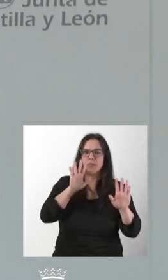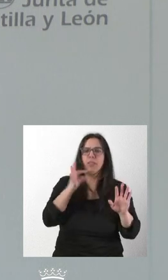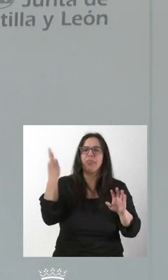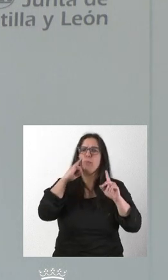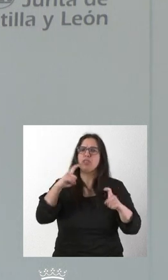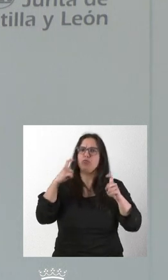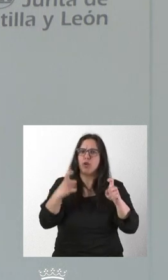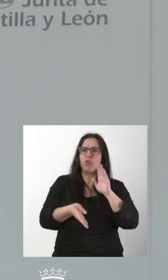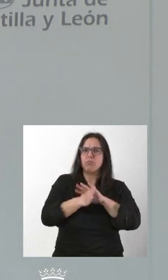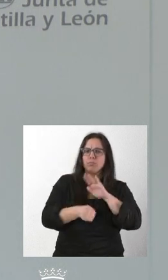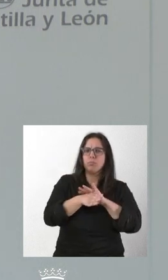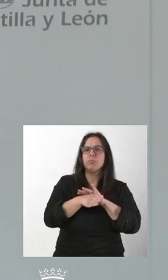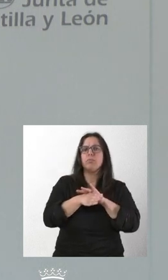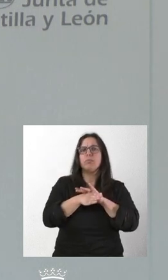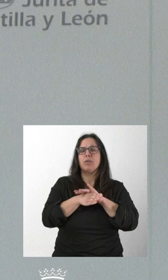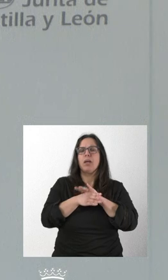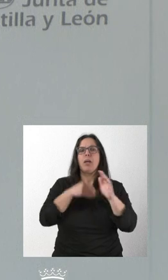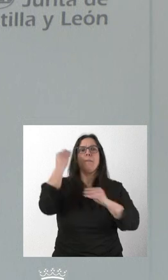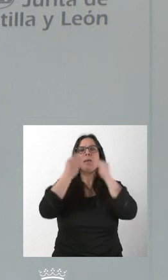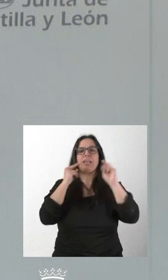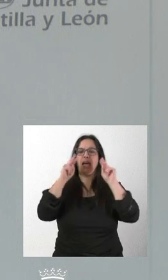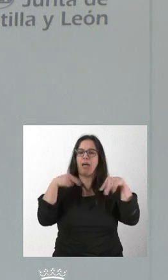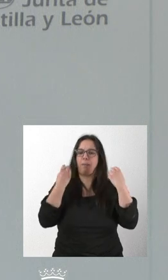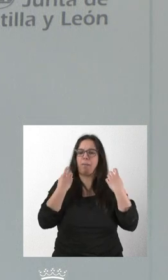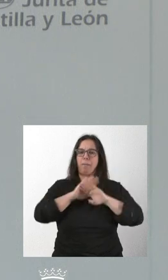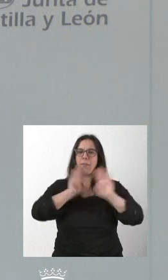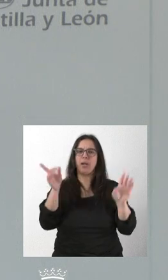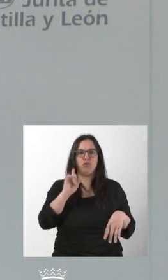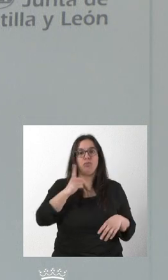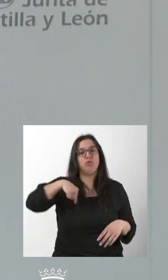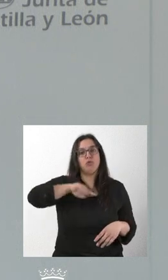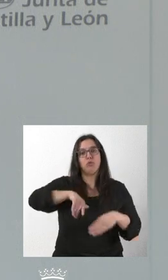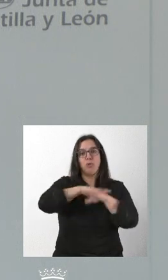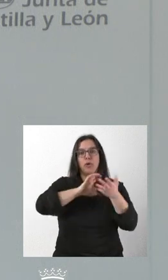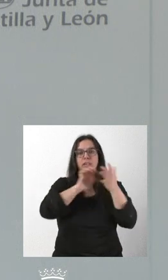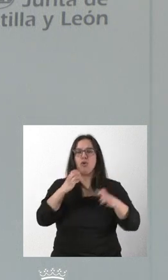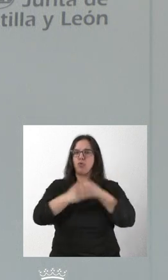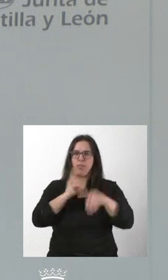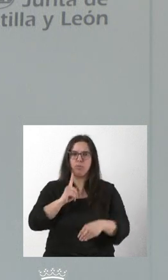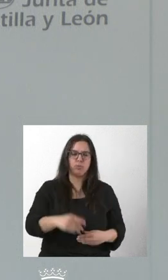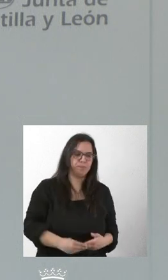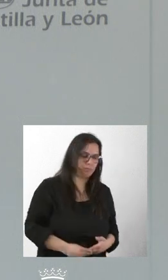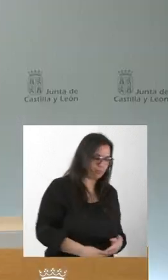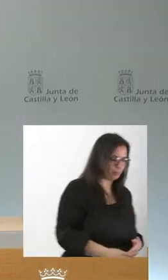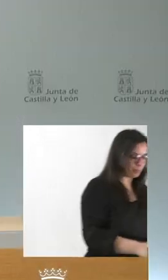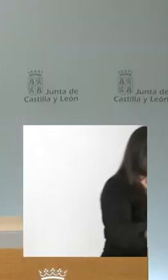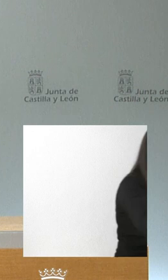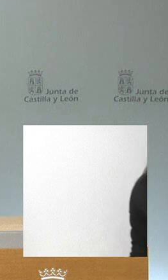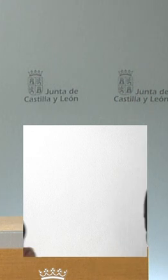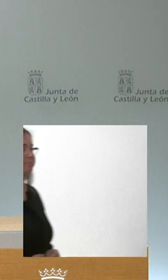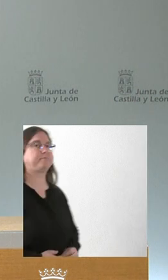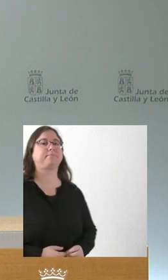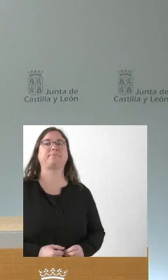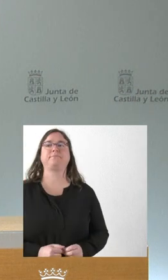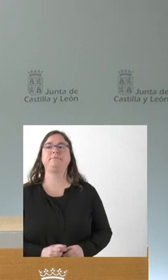esforzándose y que no nos podemos llevar nunca por la autocomplacencia, al menos no lo vamos a hacer desde el Gobierno de Castilla y León. Y, sin más, pues estamos a la espera de